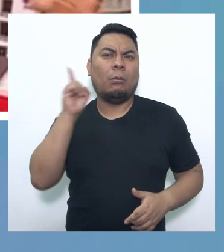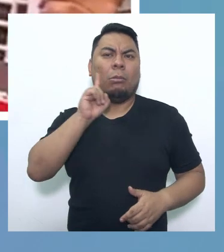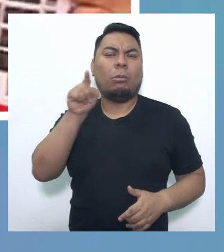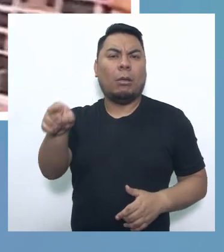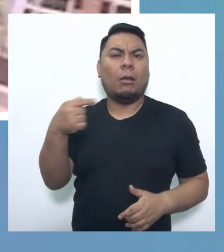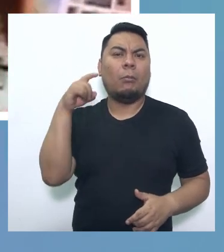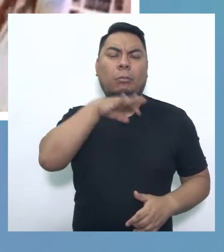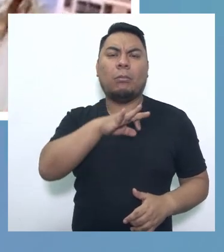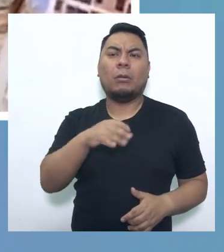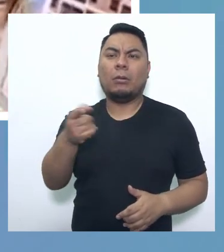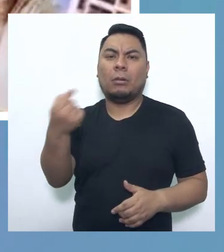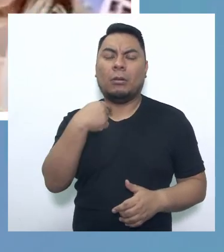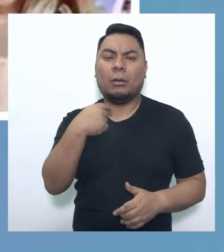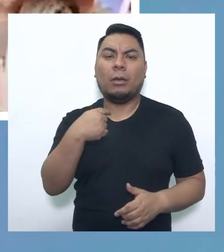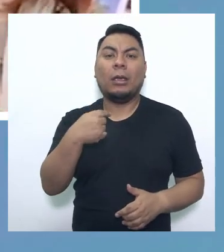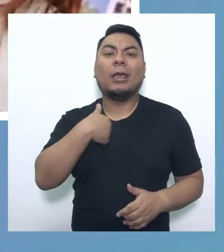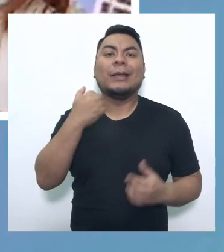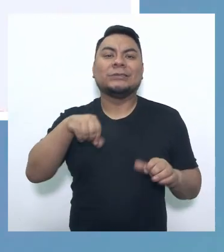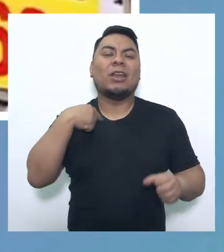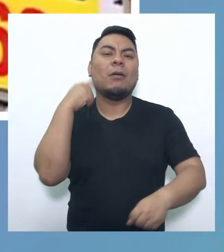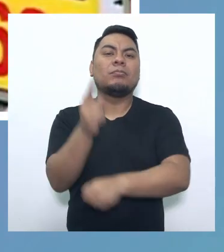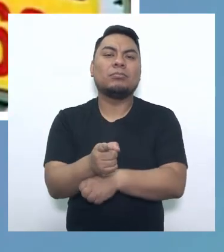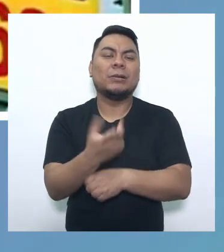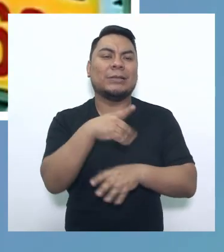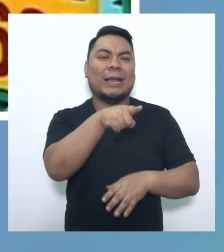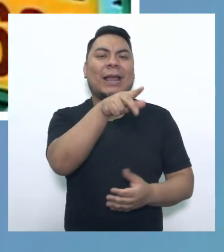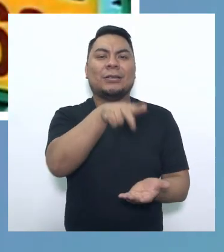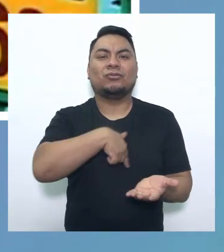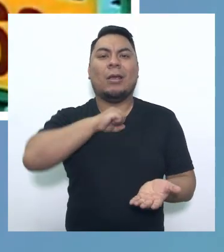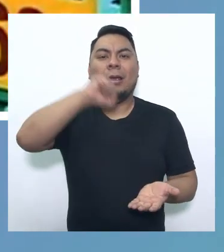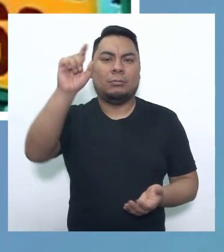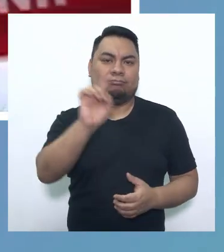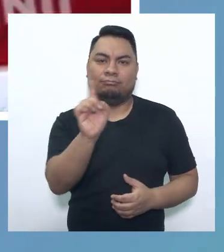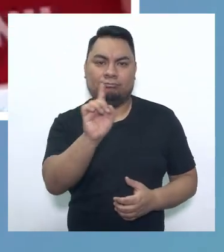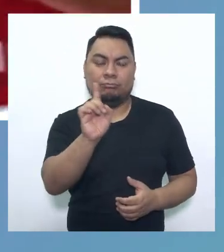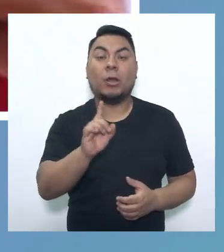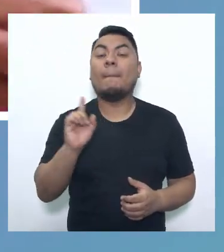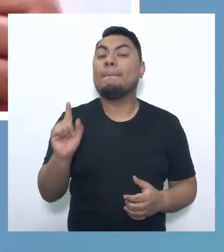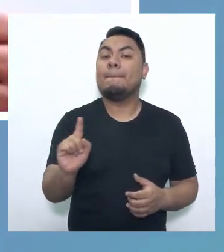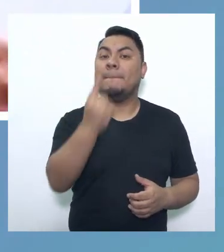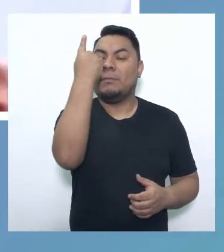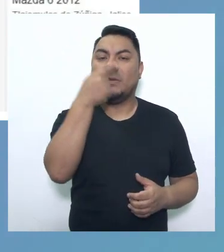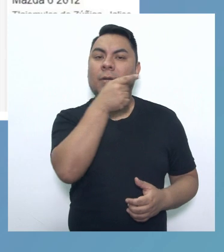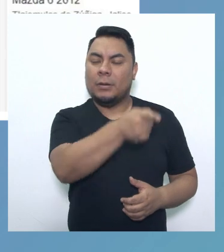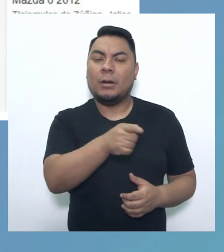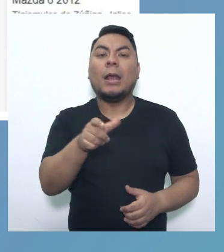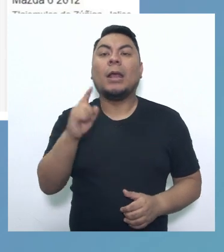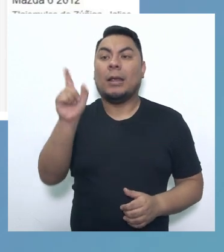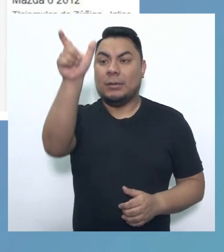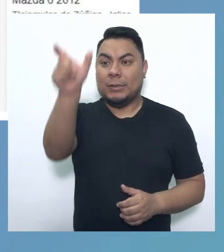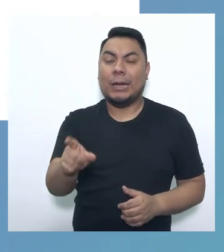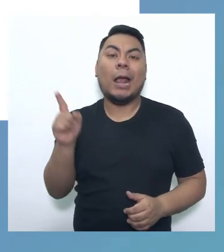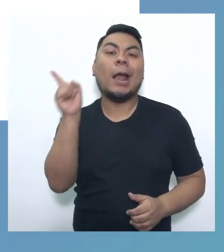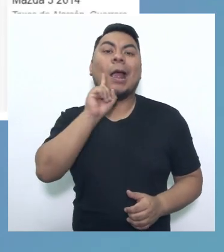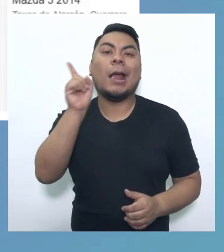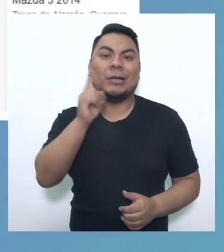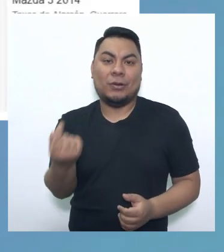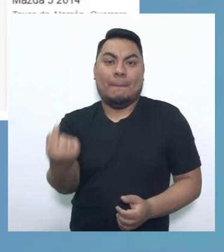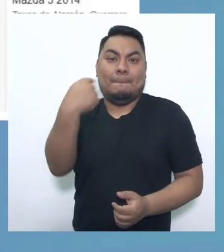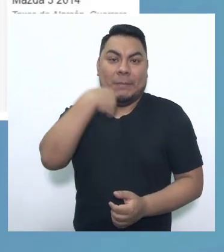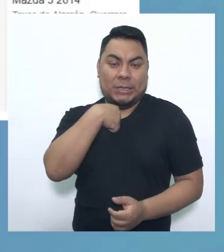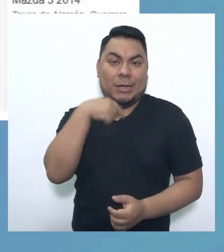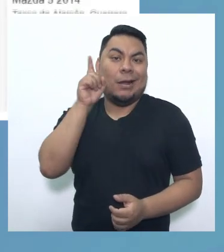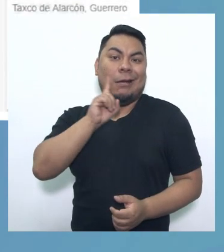delito de estafa. Para el delito de estafa, como lo hemos dicho, tiene que haber el engaño, pero no todo engaño